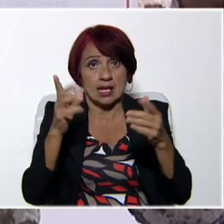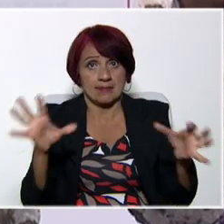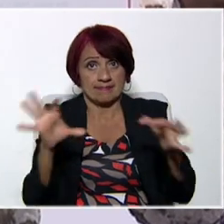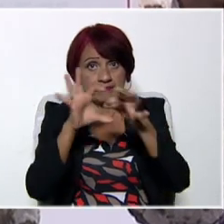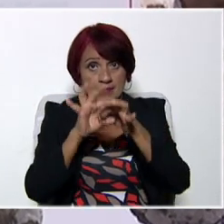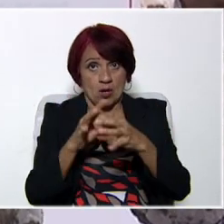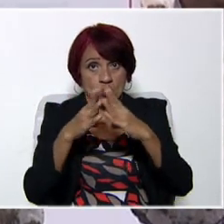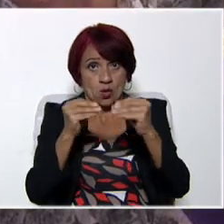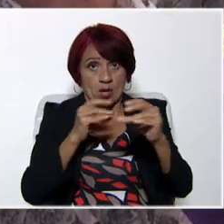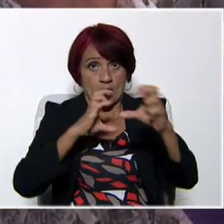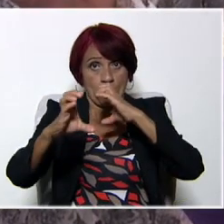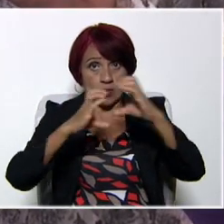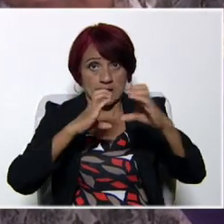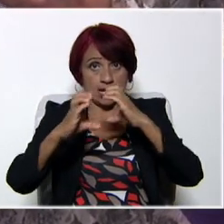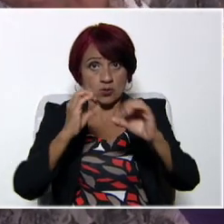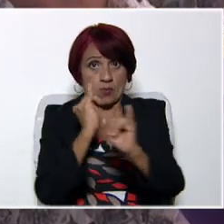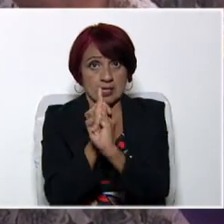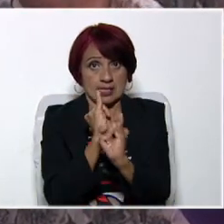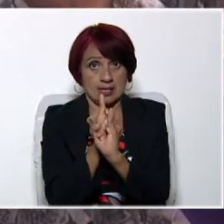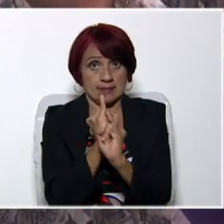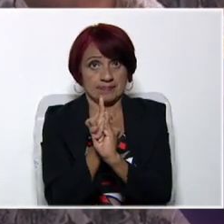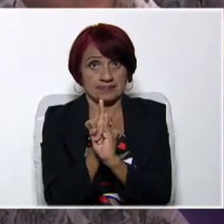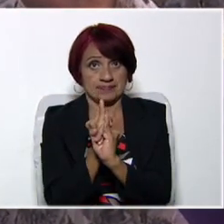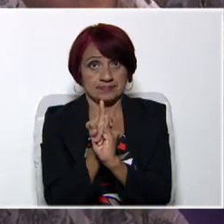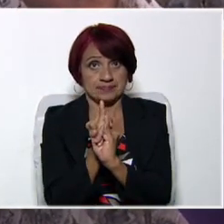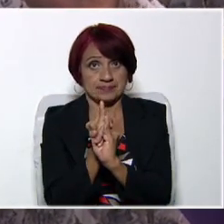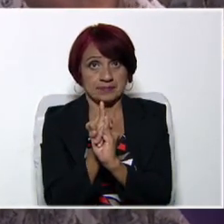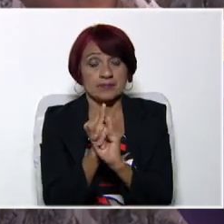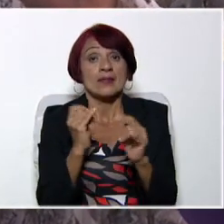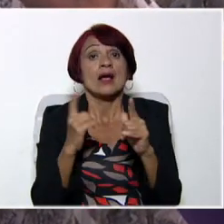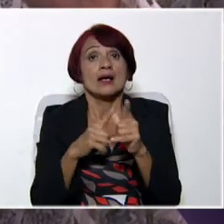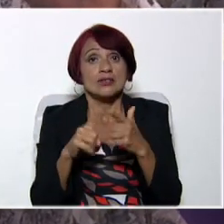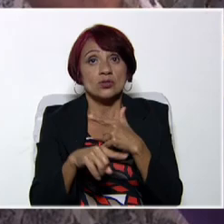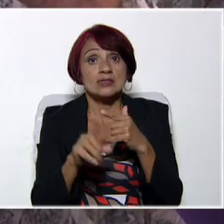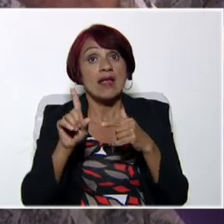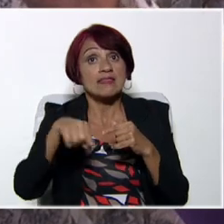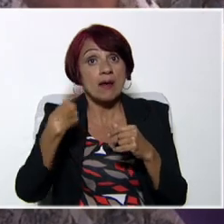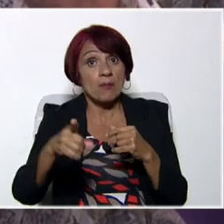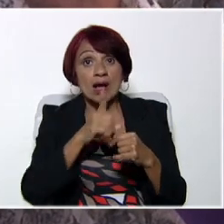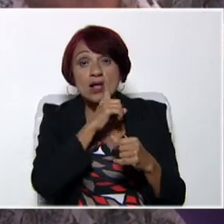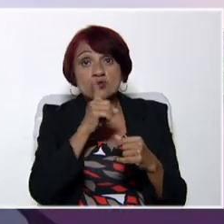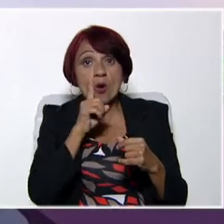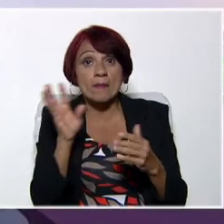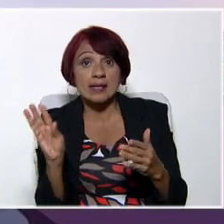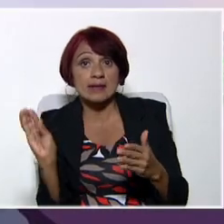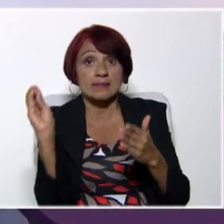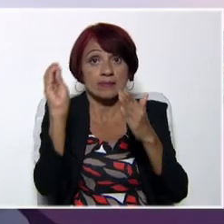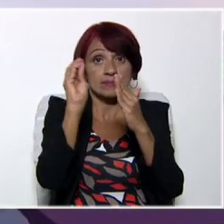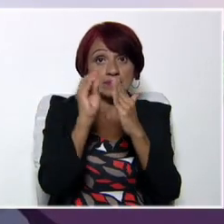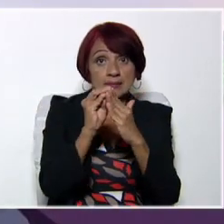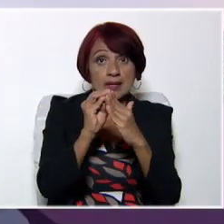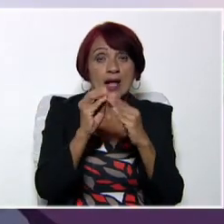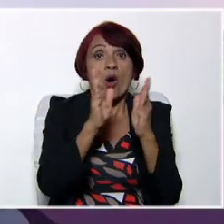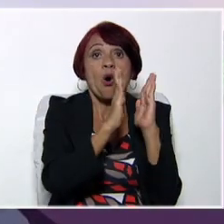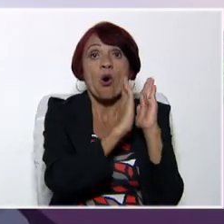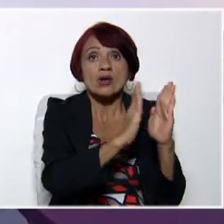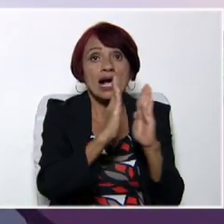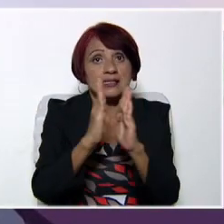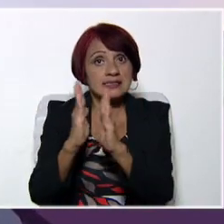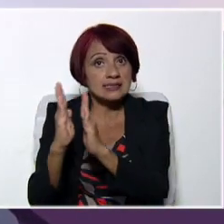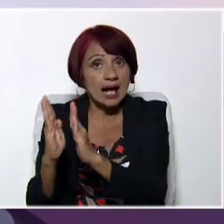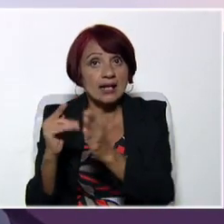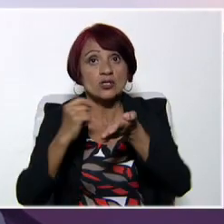tiene que ver con la comunicación por Internet. Después de seleccionar toda esa información, organizamos,